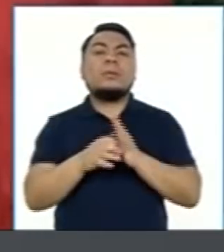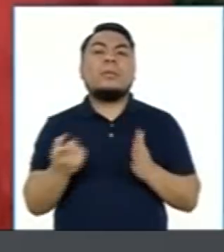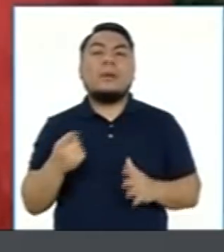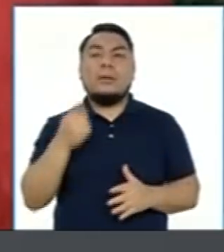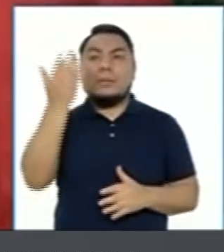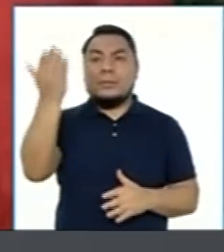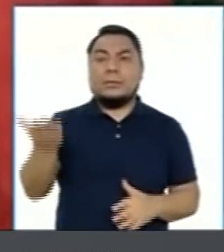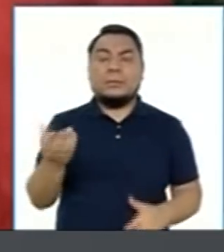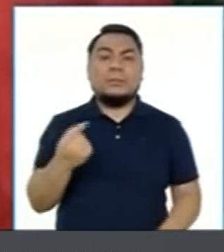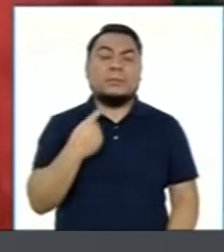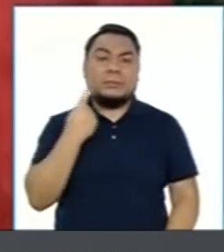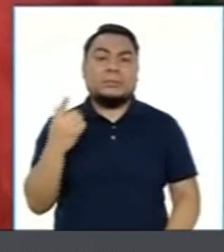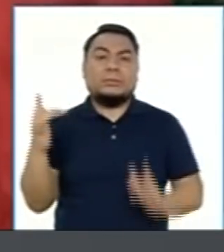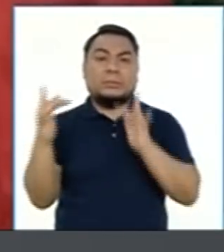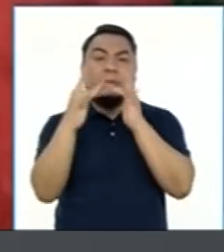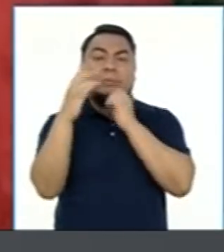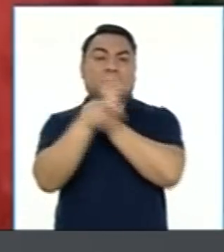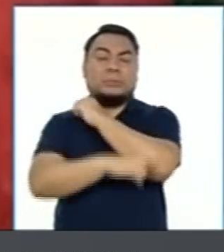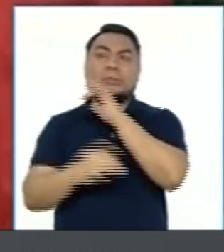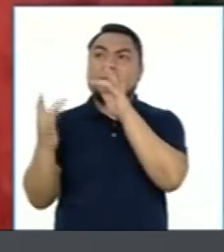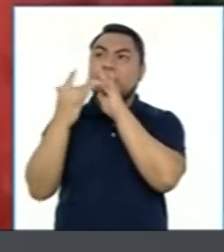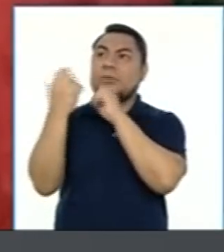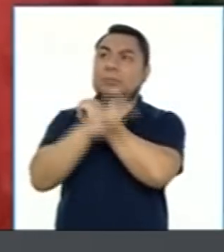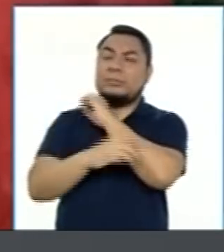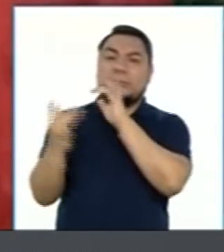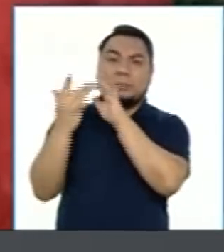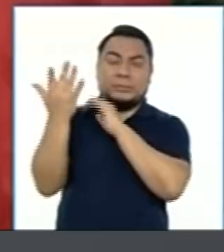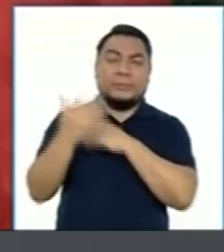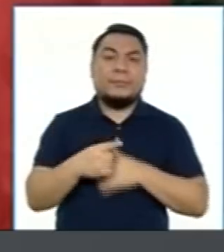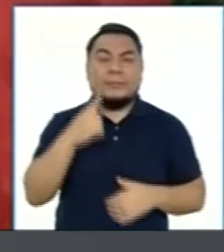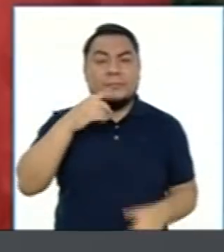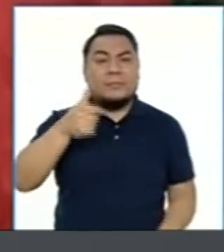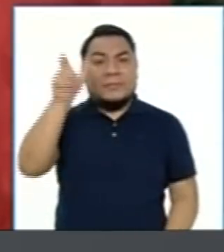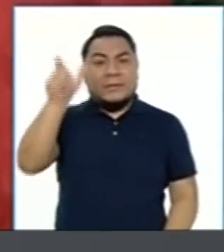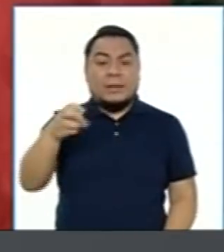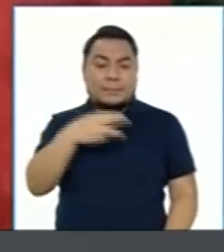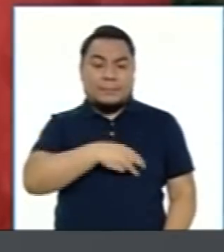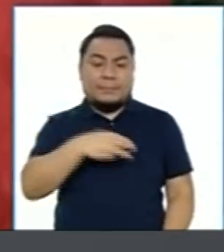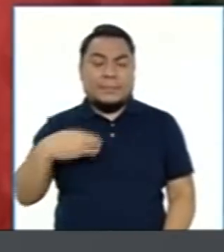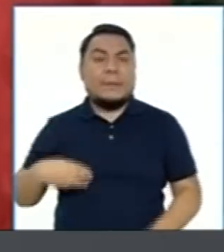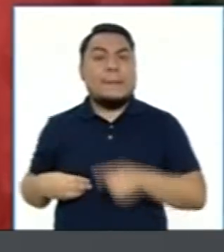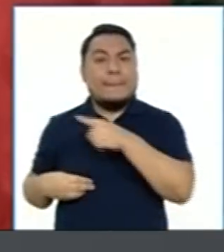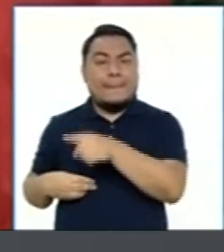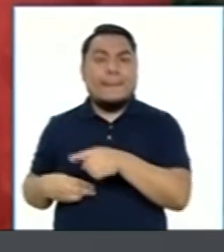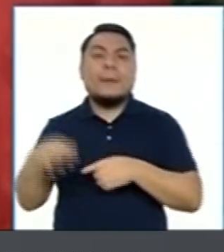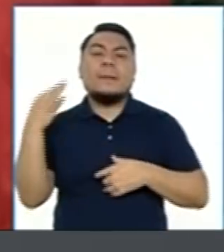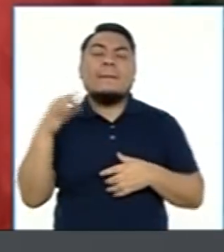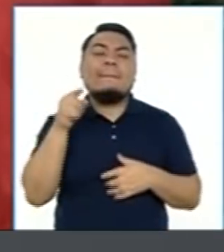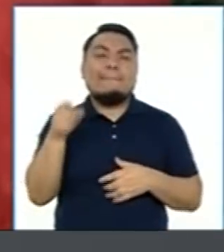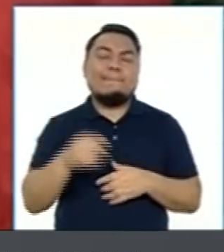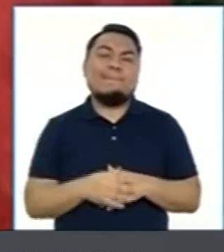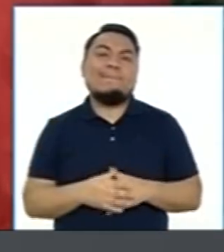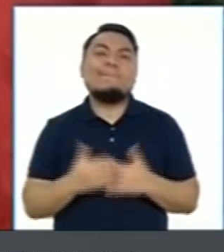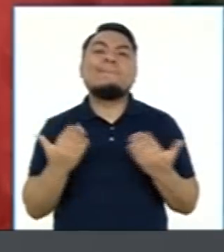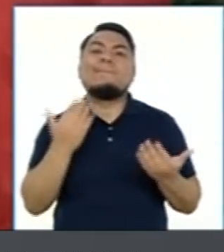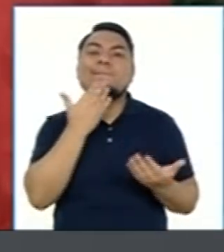Ministerio de Relaciones Exteriores, el canciller, el ministro, siempre ha sido